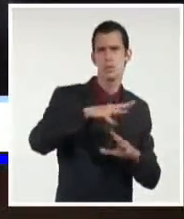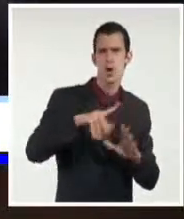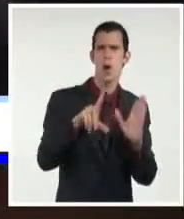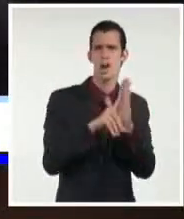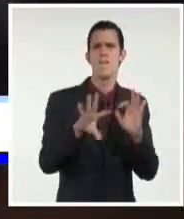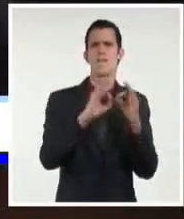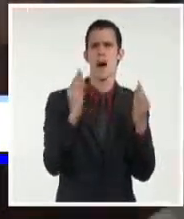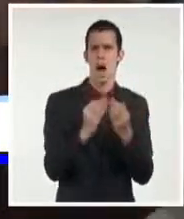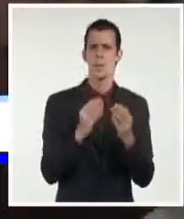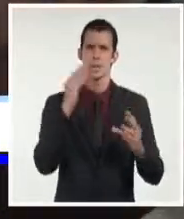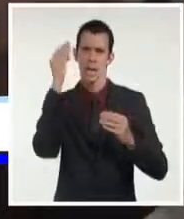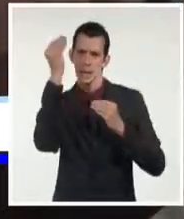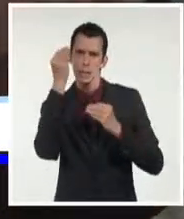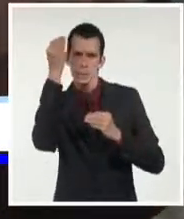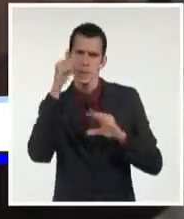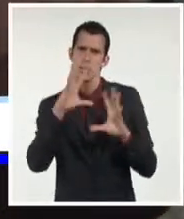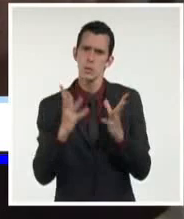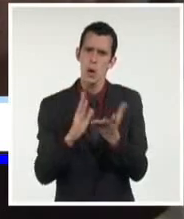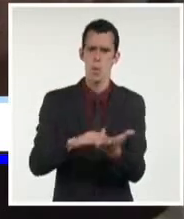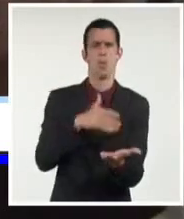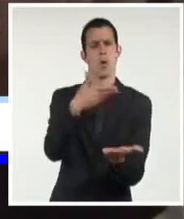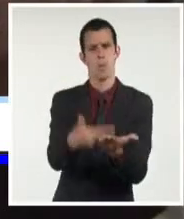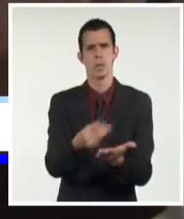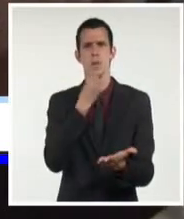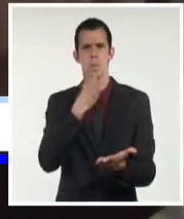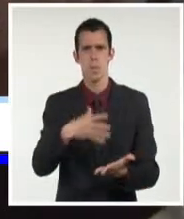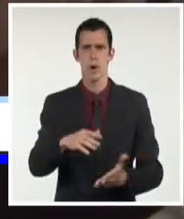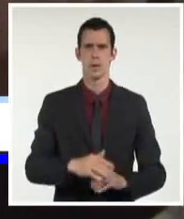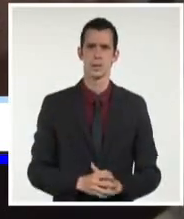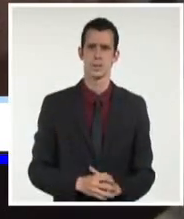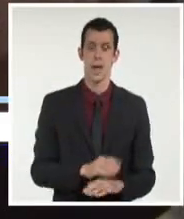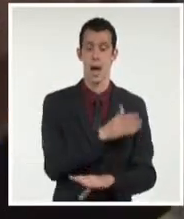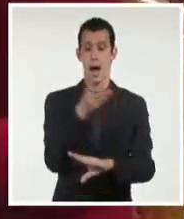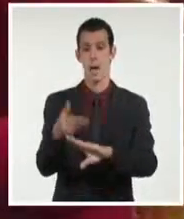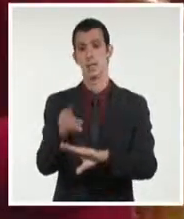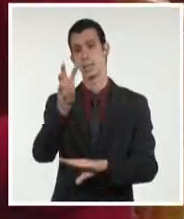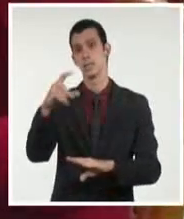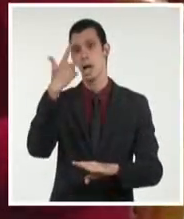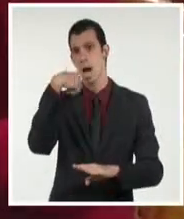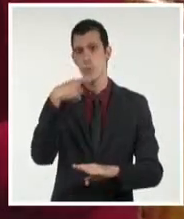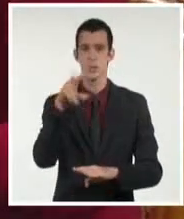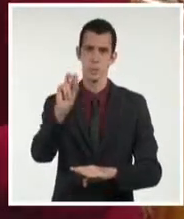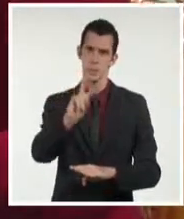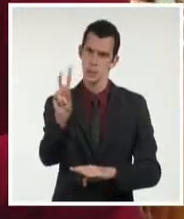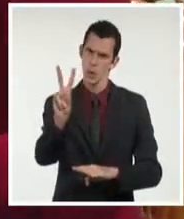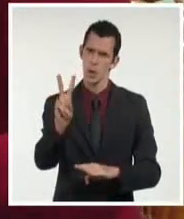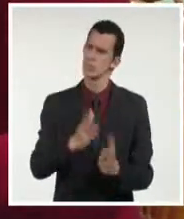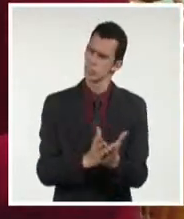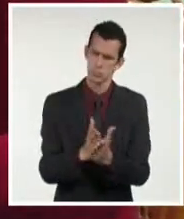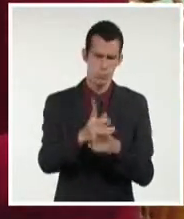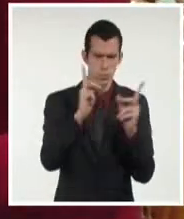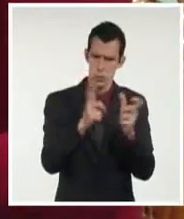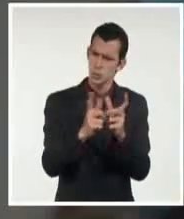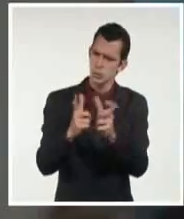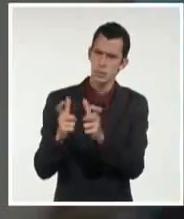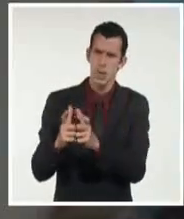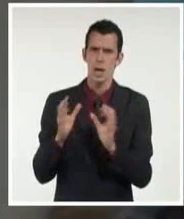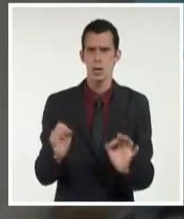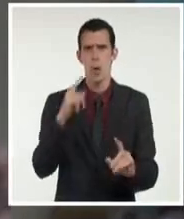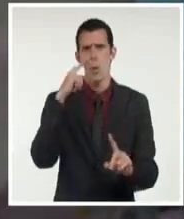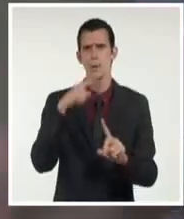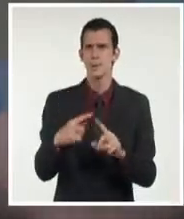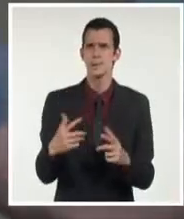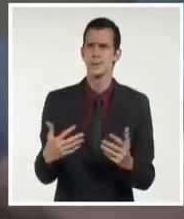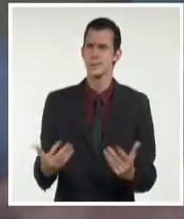de 78 mil puntos de reunión están previstos hasta el 30 de abril de 2022 en aras de enriquecer un texto construido sobre bases